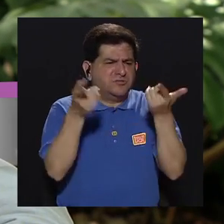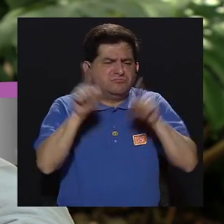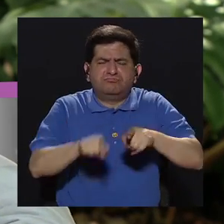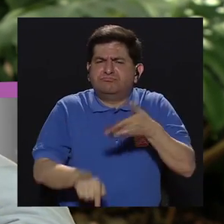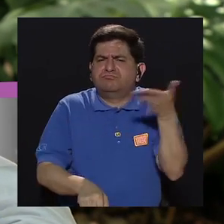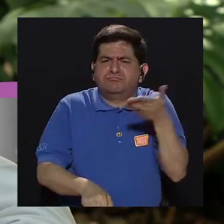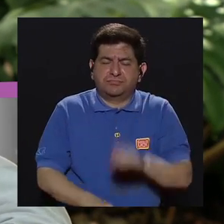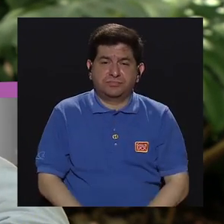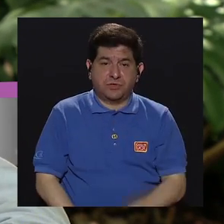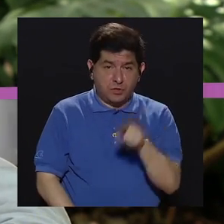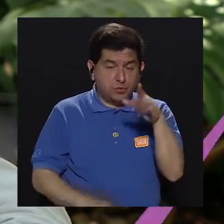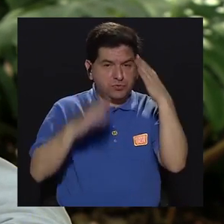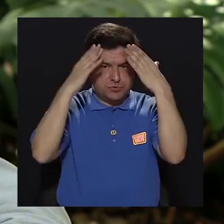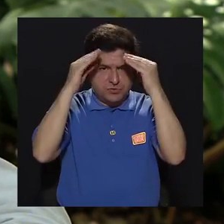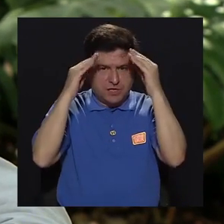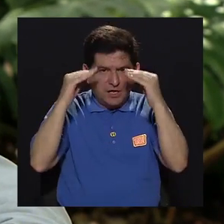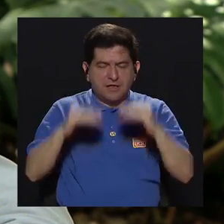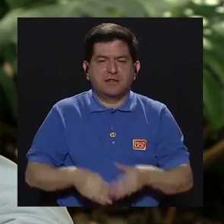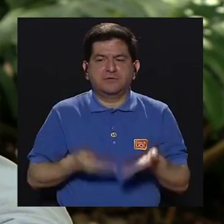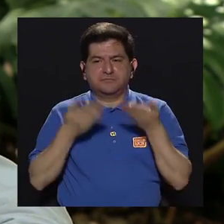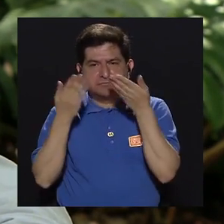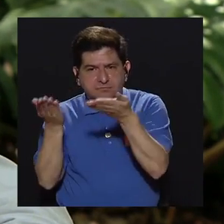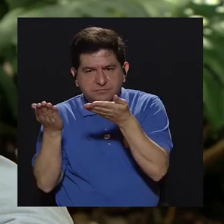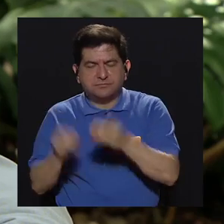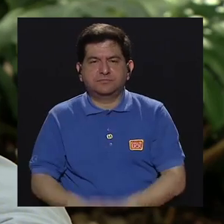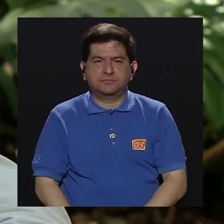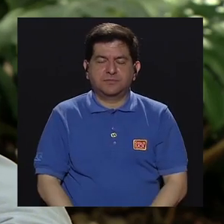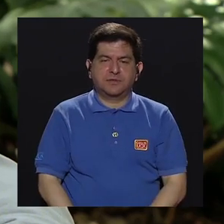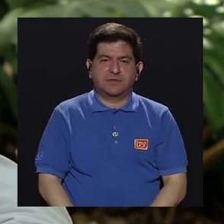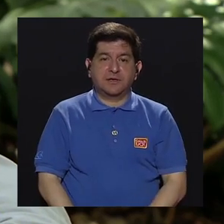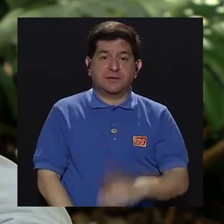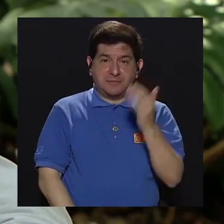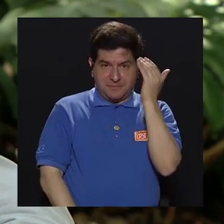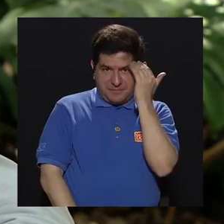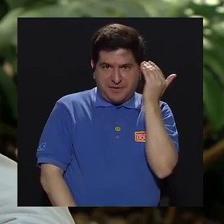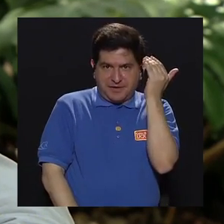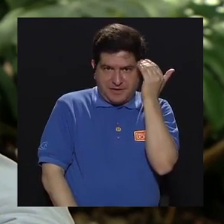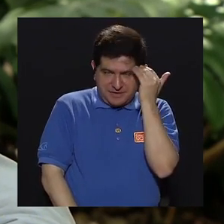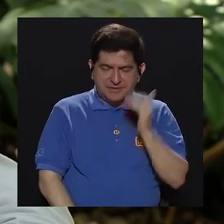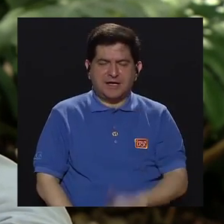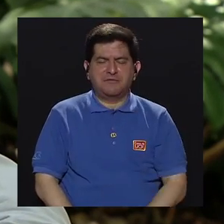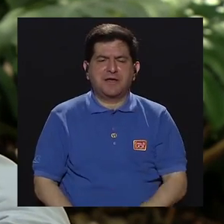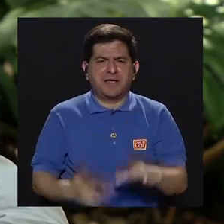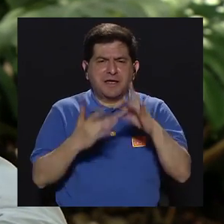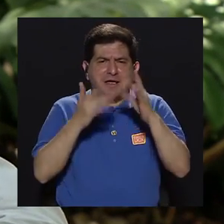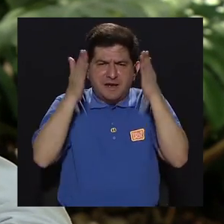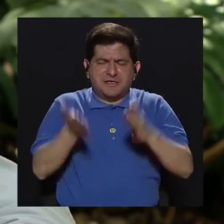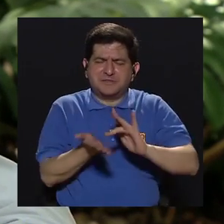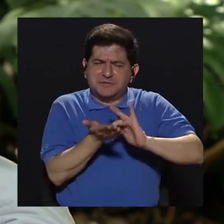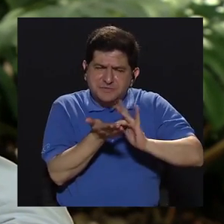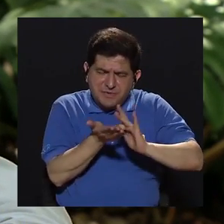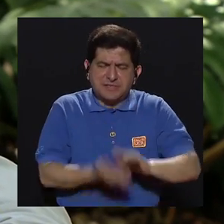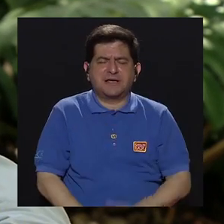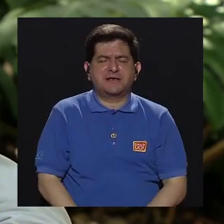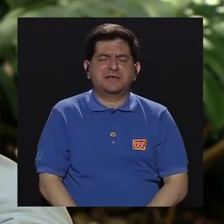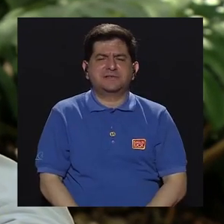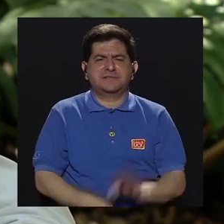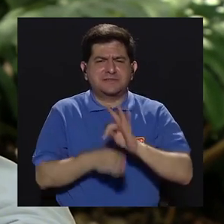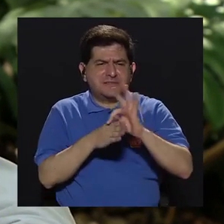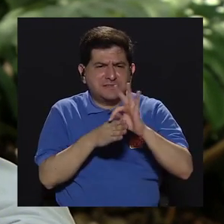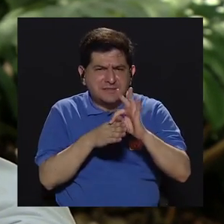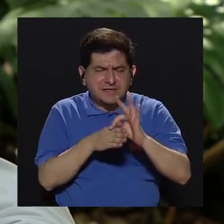está pasando y es los que están informando y están poniendo al tanto, como dice usted, a los farmacéuticos, a los médicos, a los terapeutas,